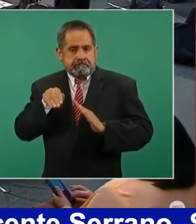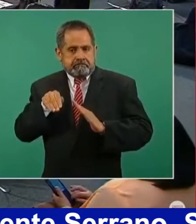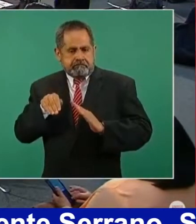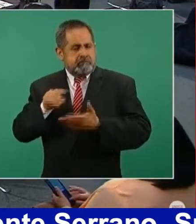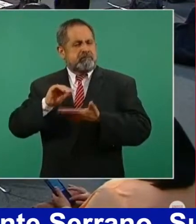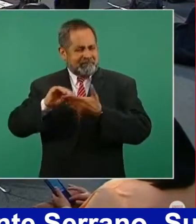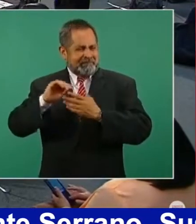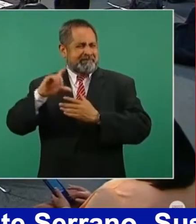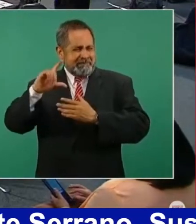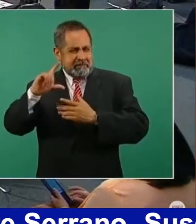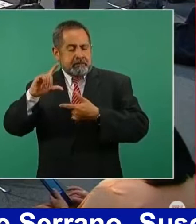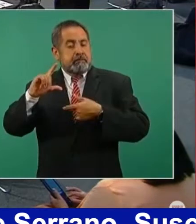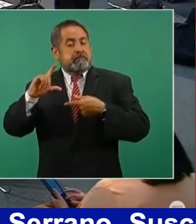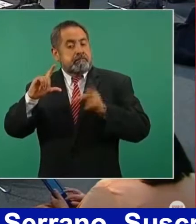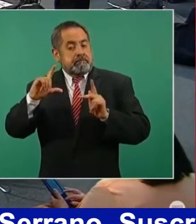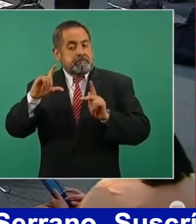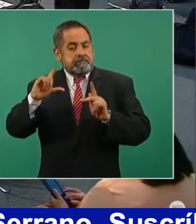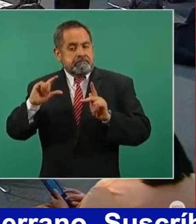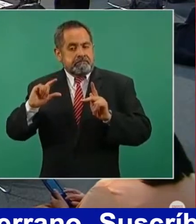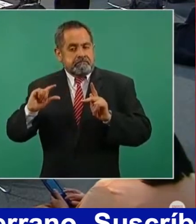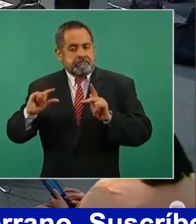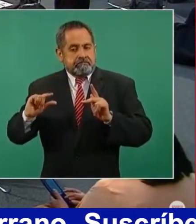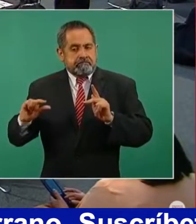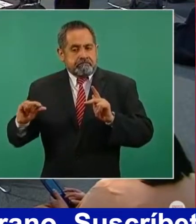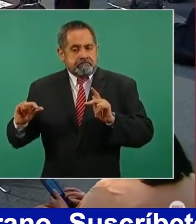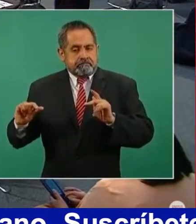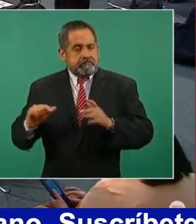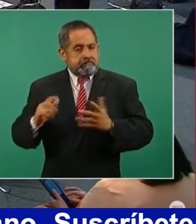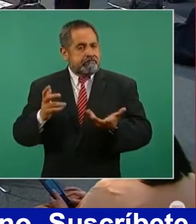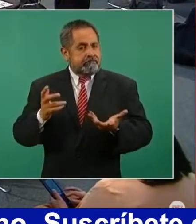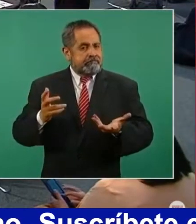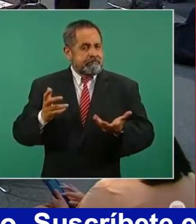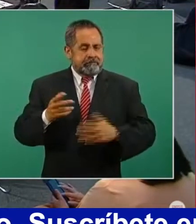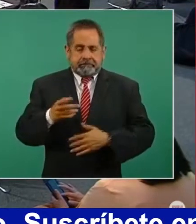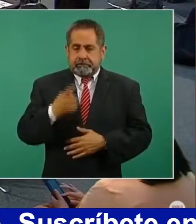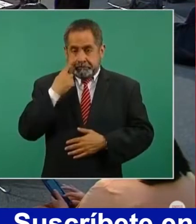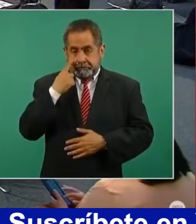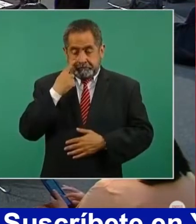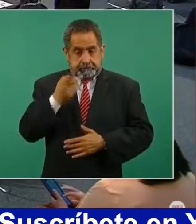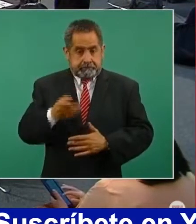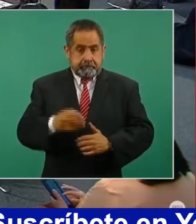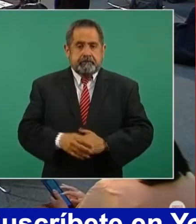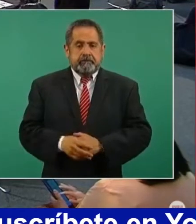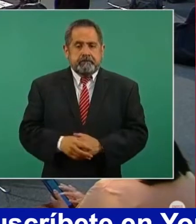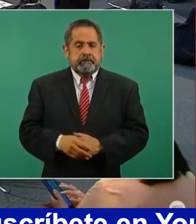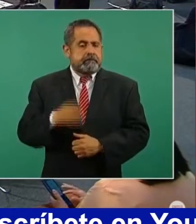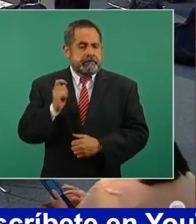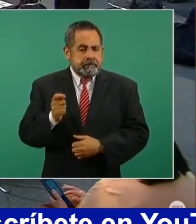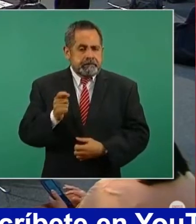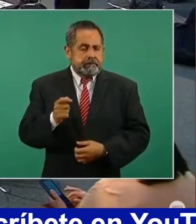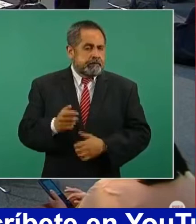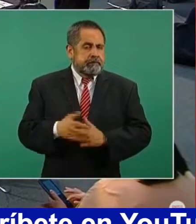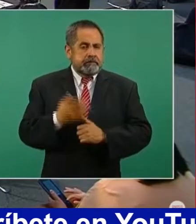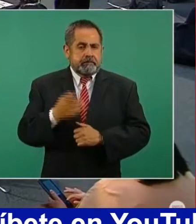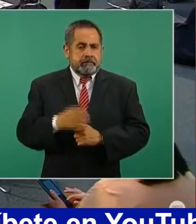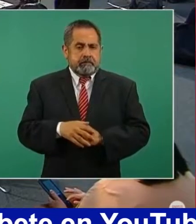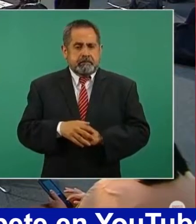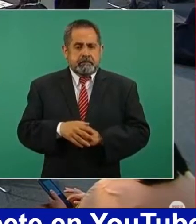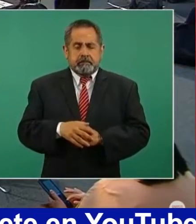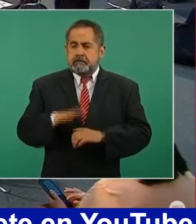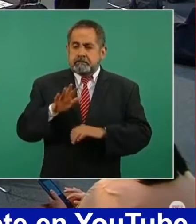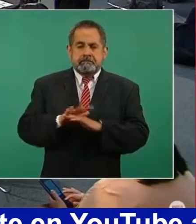alto, pero todo esto es por mayor